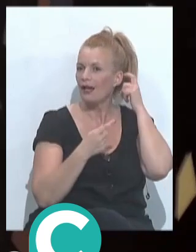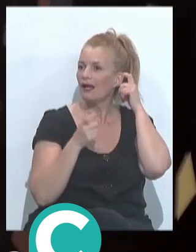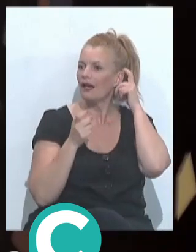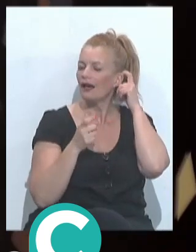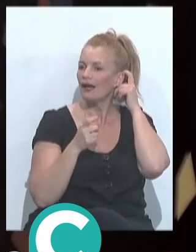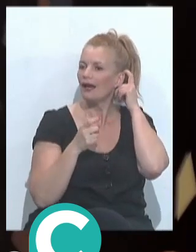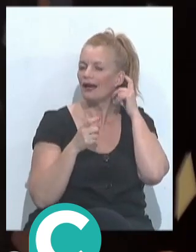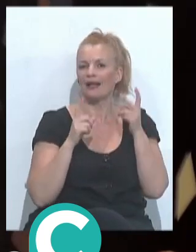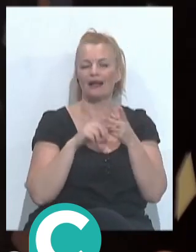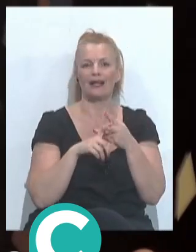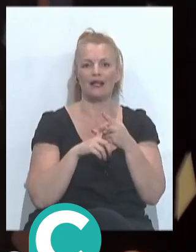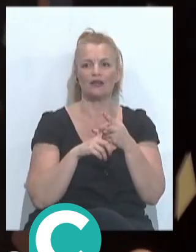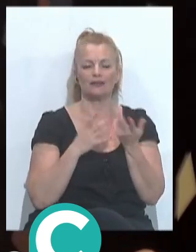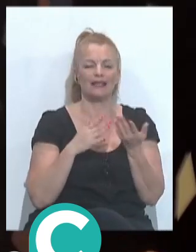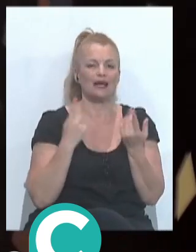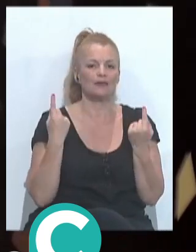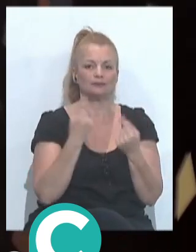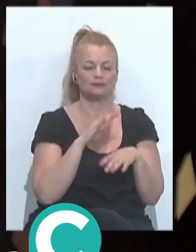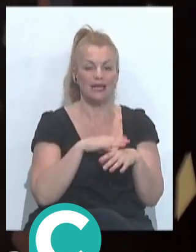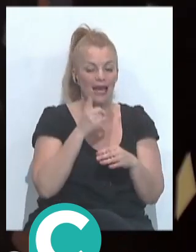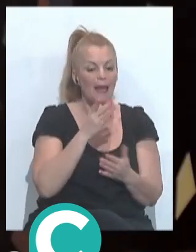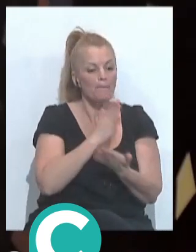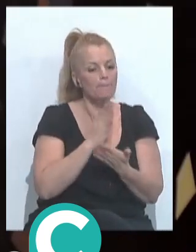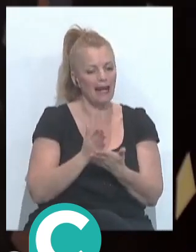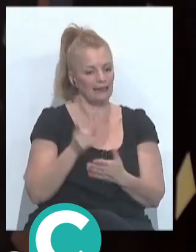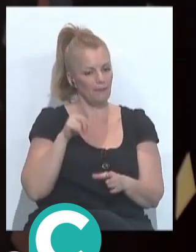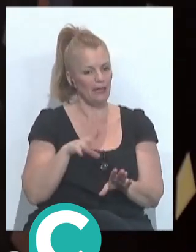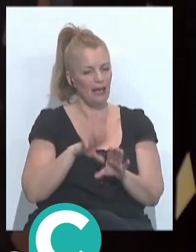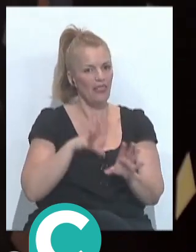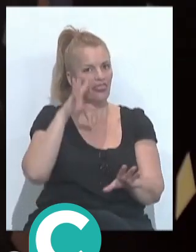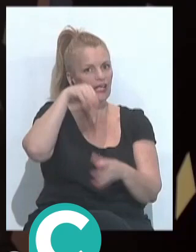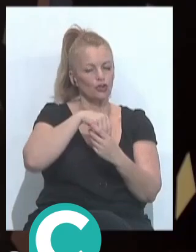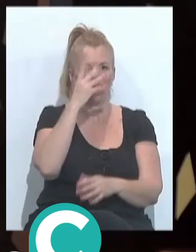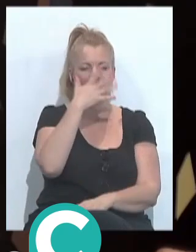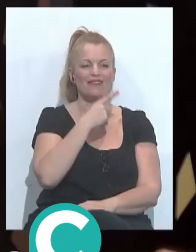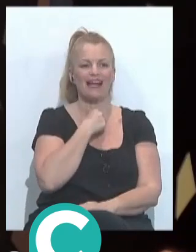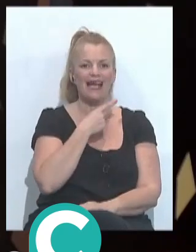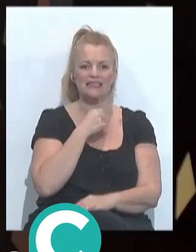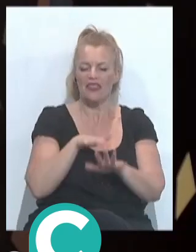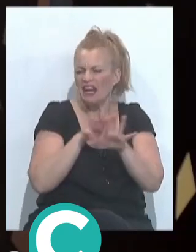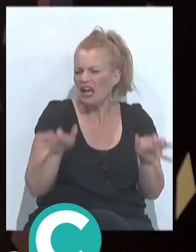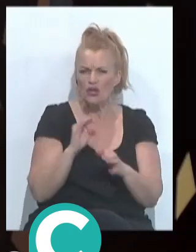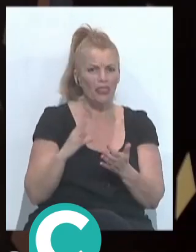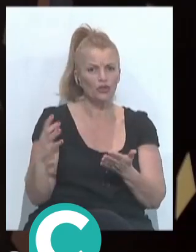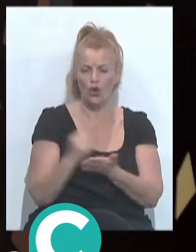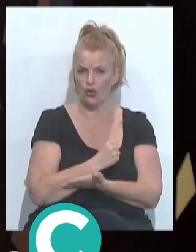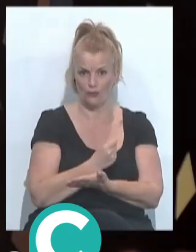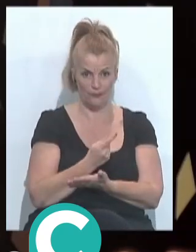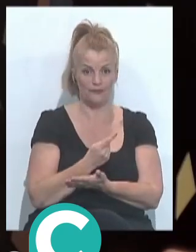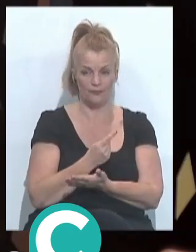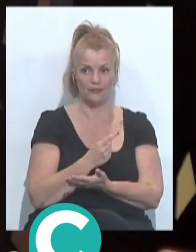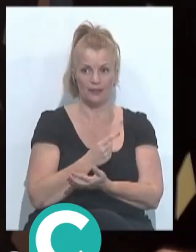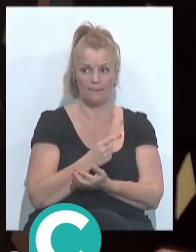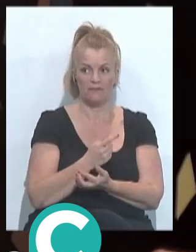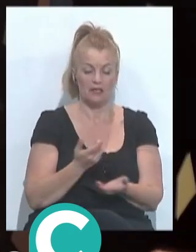la caja y toda la pesca pero tú dices bueno yo que sé creo que es parte también del carnaval el cachondeo el reírnos de todo y bueno